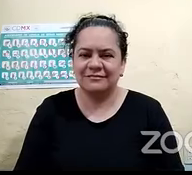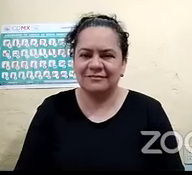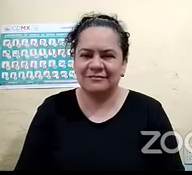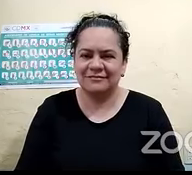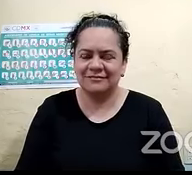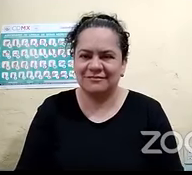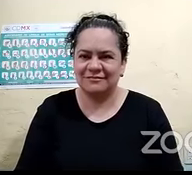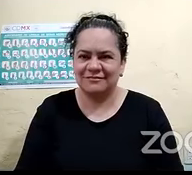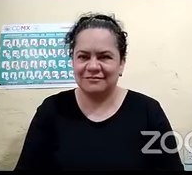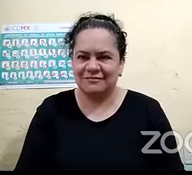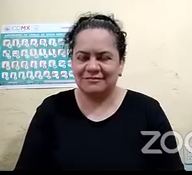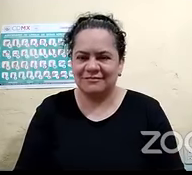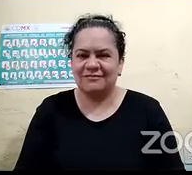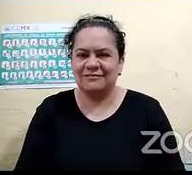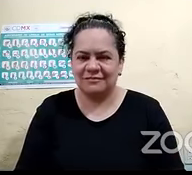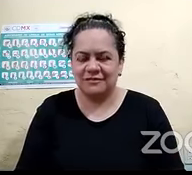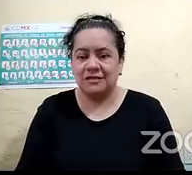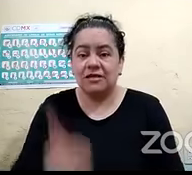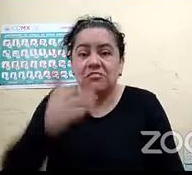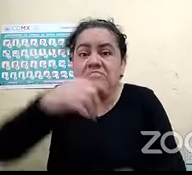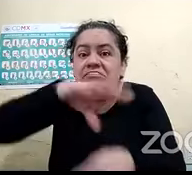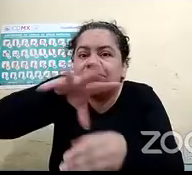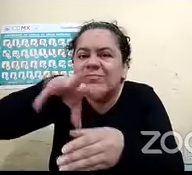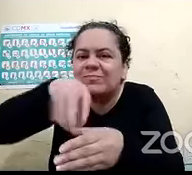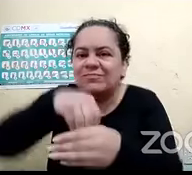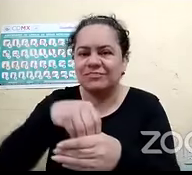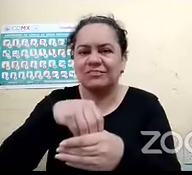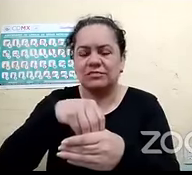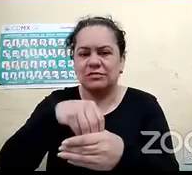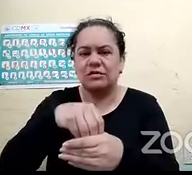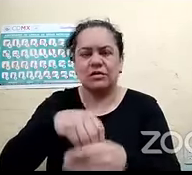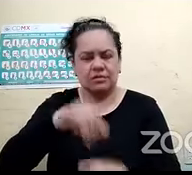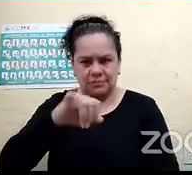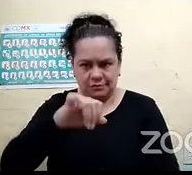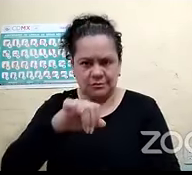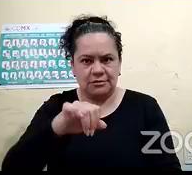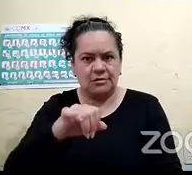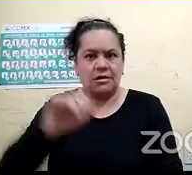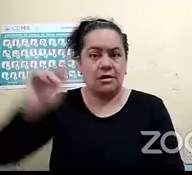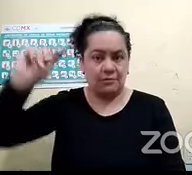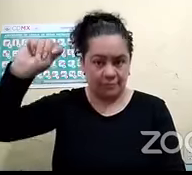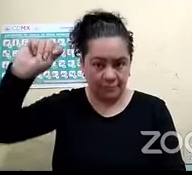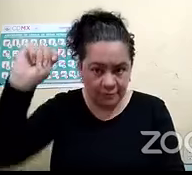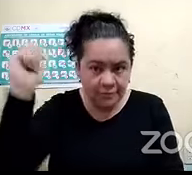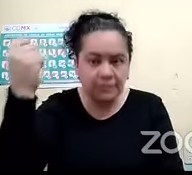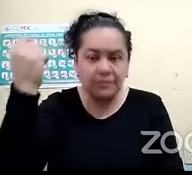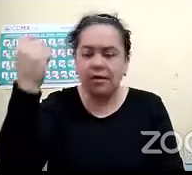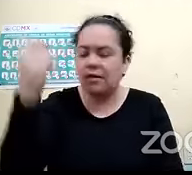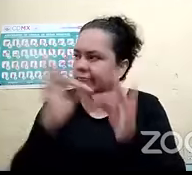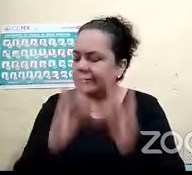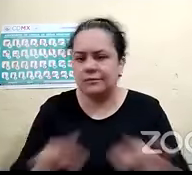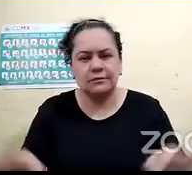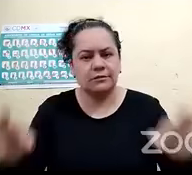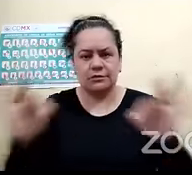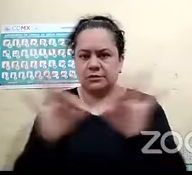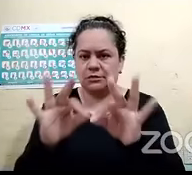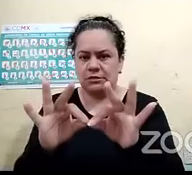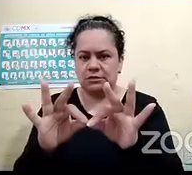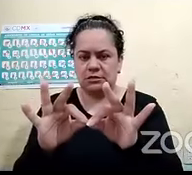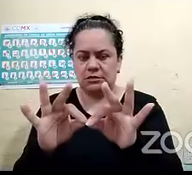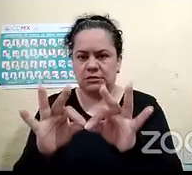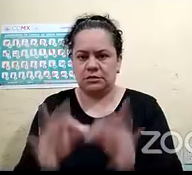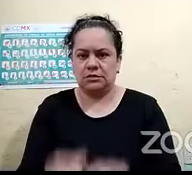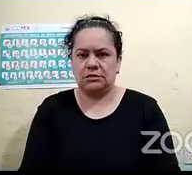integrar porque si bien es cierto que la tecnología es maravillosa y que nos ayuda y que también de verdad